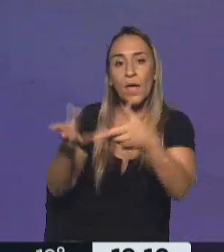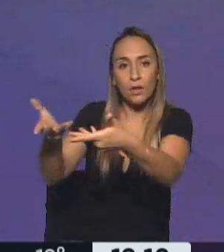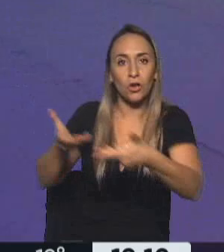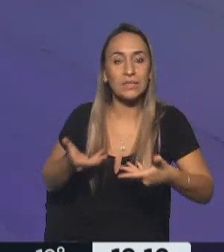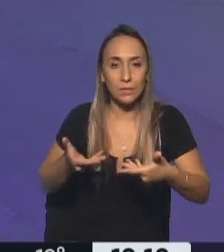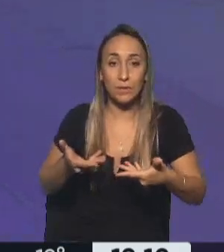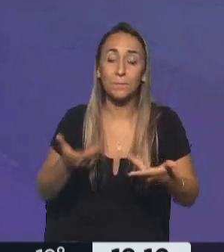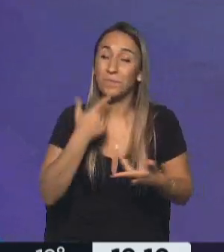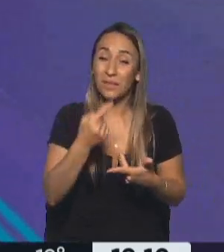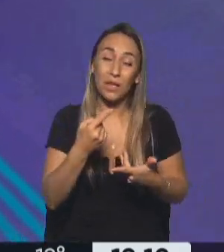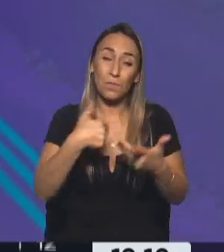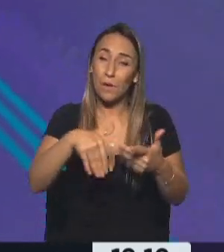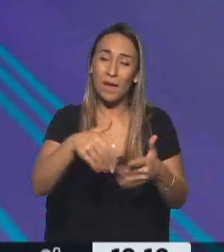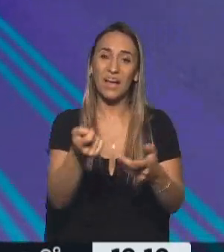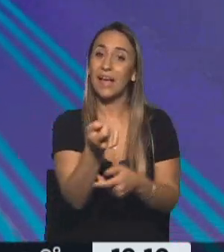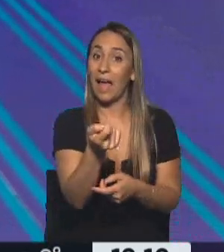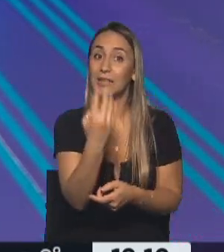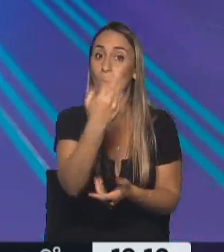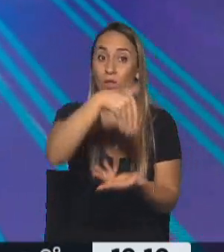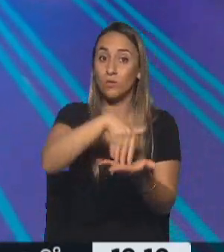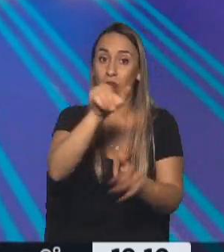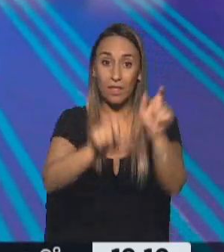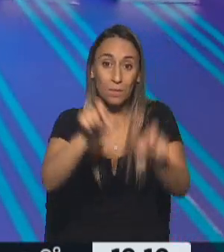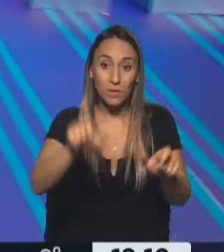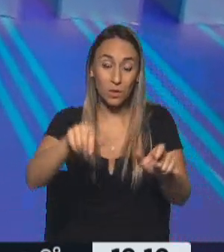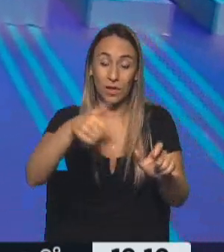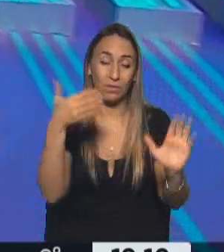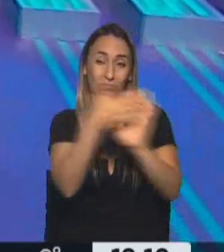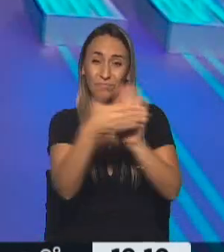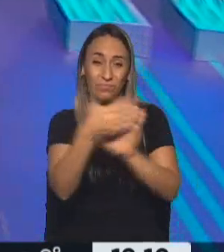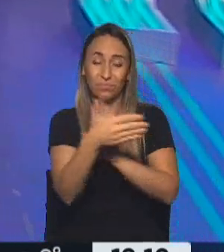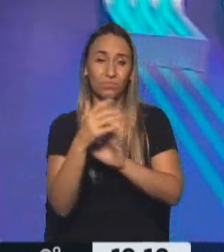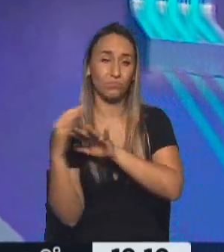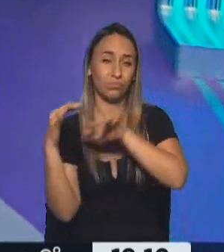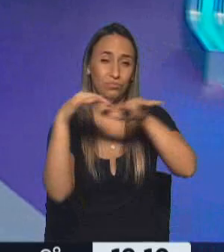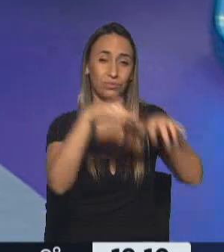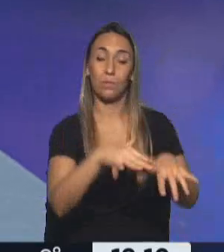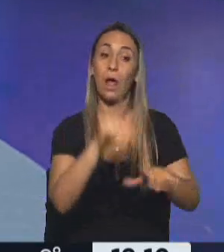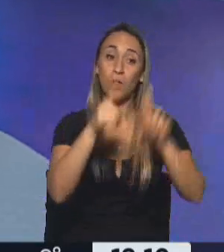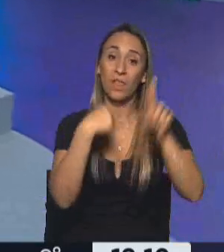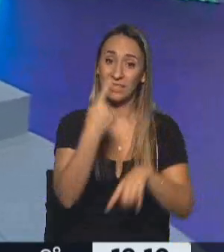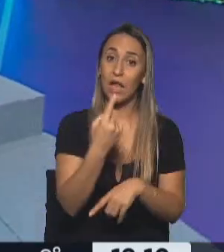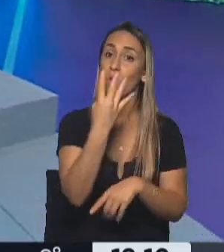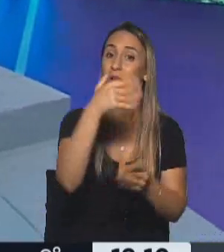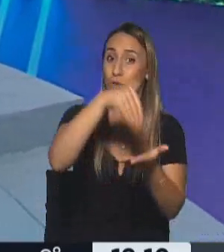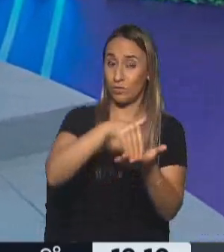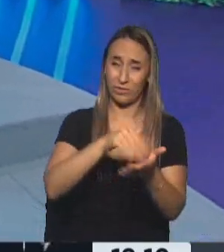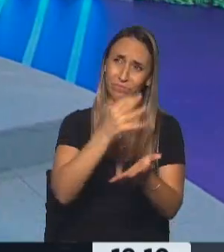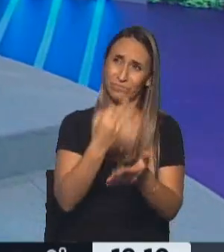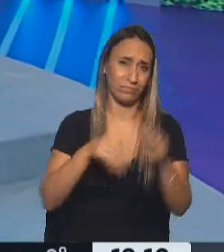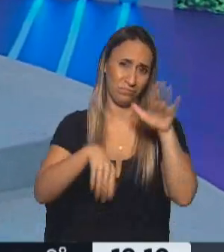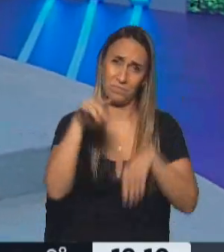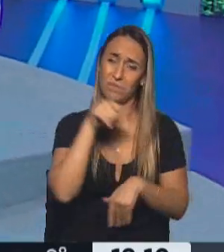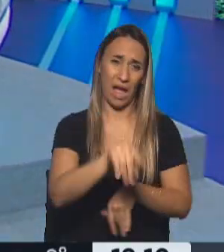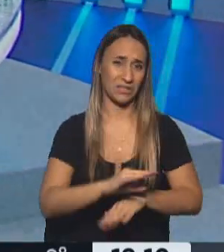Se habla de 4 millones de desplazados dentro de pocos días, pero hay quienes dicen que ese número puede llegar a ser superado, que puede ser